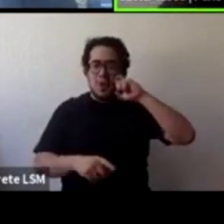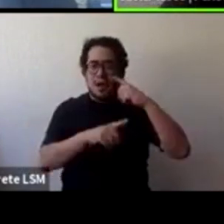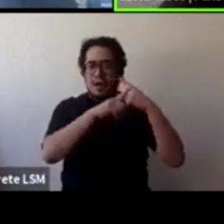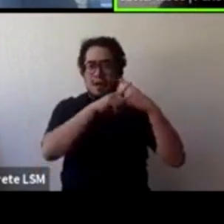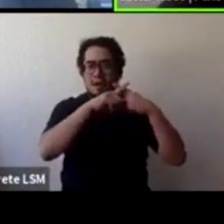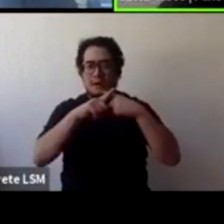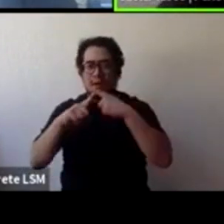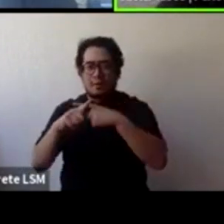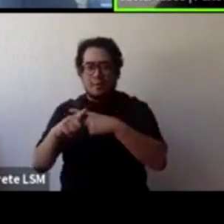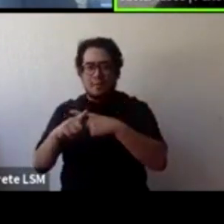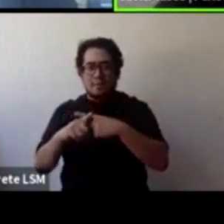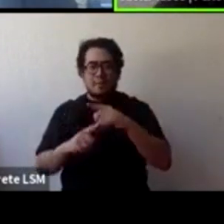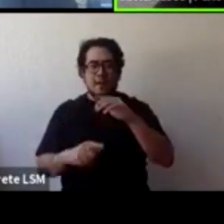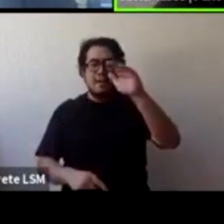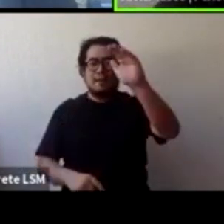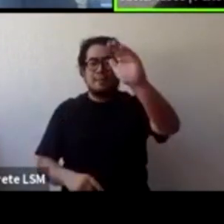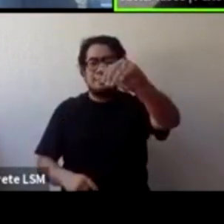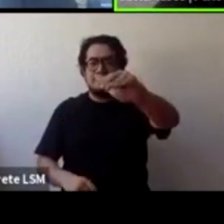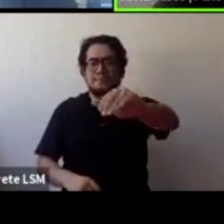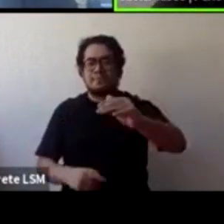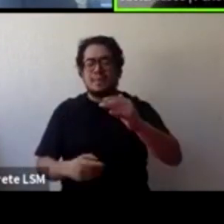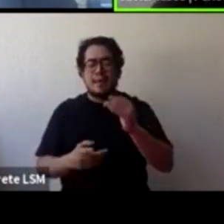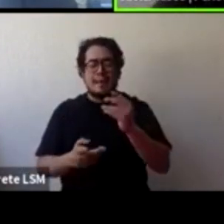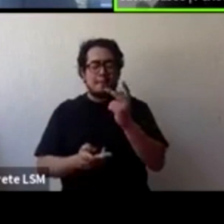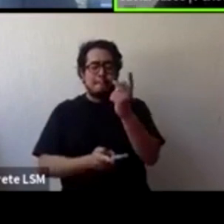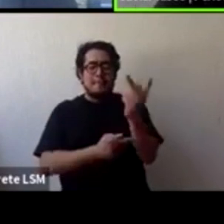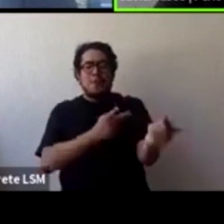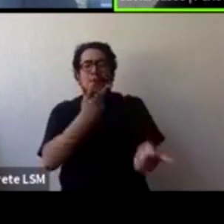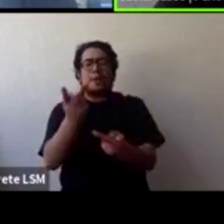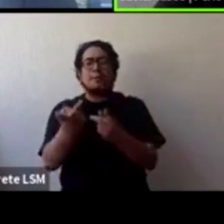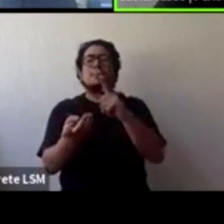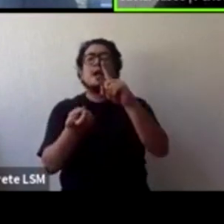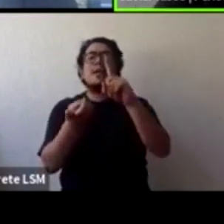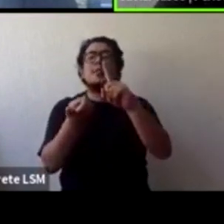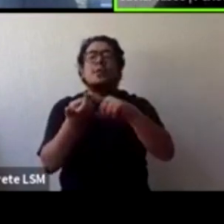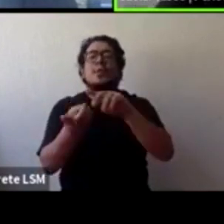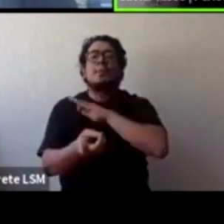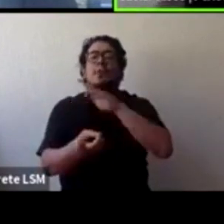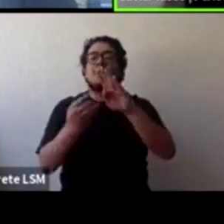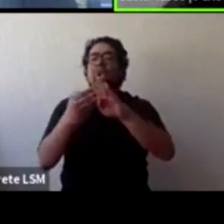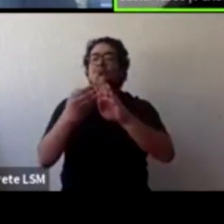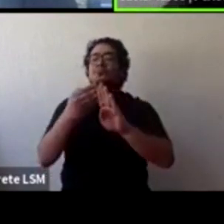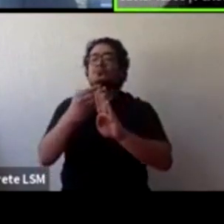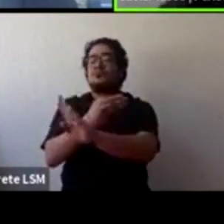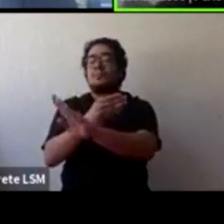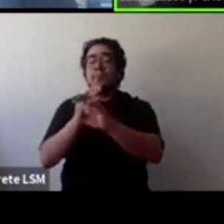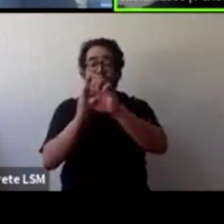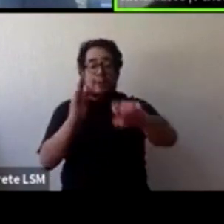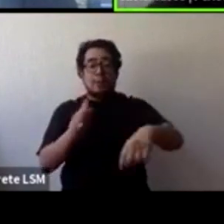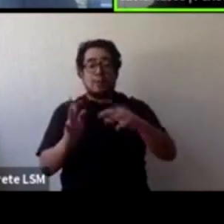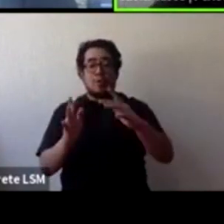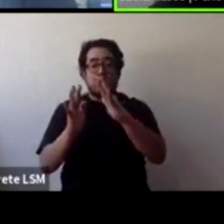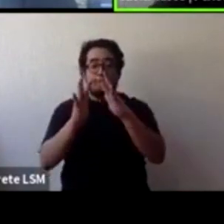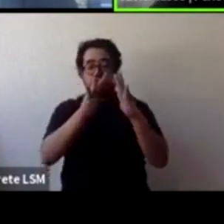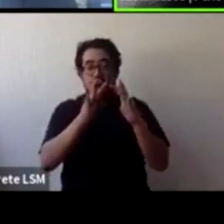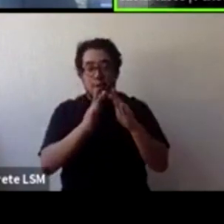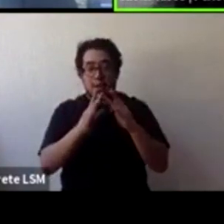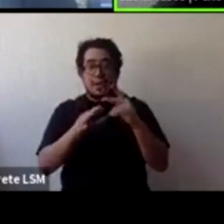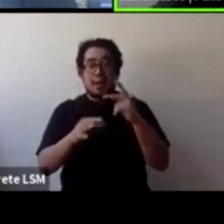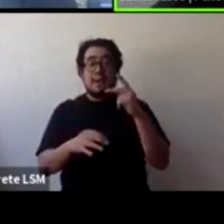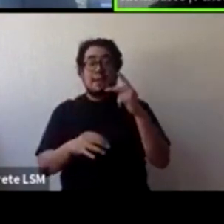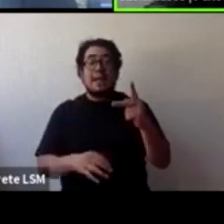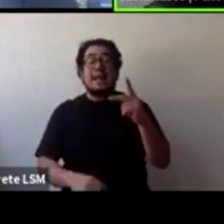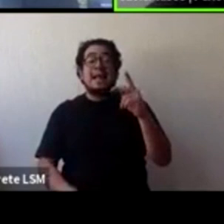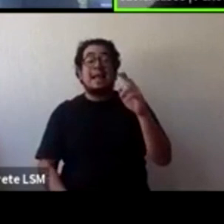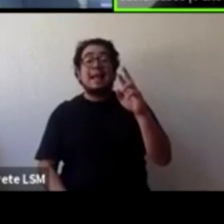dónde se pueden revisar estas precauciones a través por ejemplo de redes sociales muchos padres suben las fotos de sus hijos